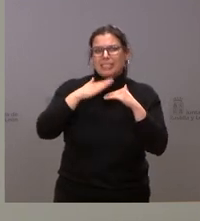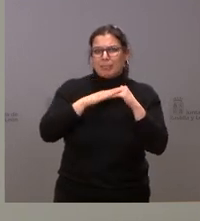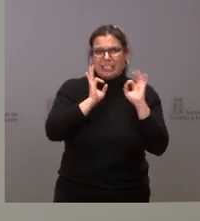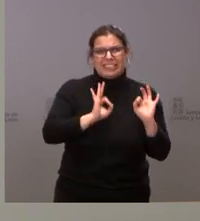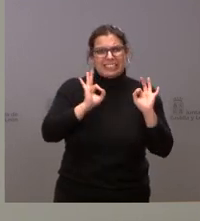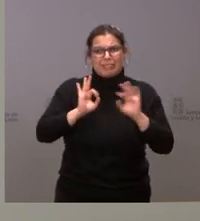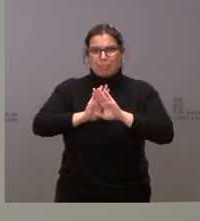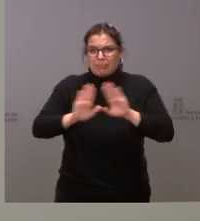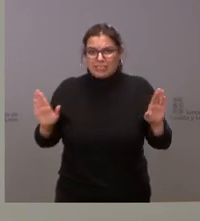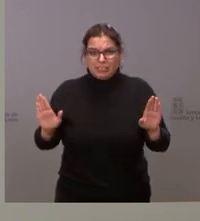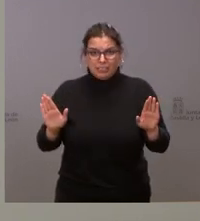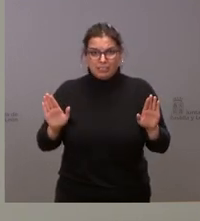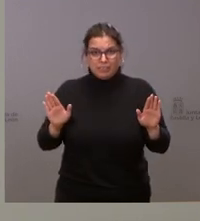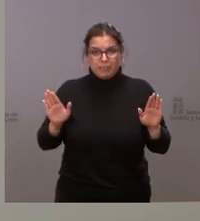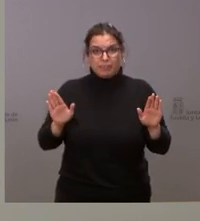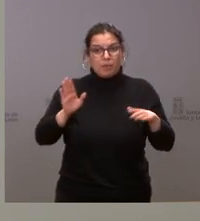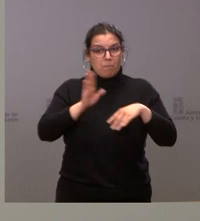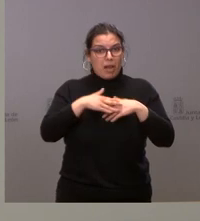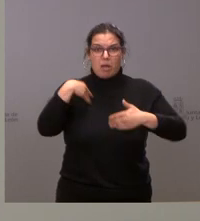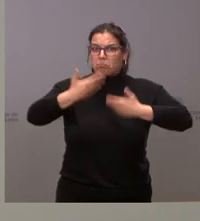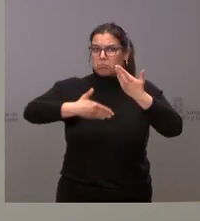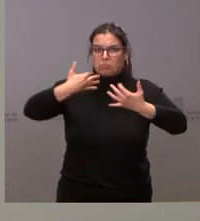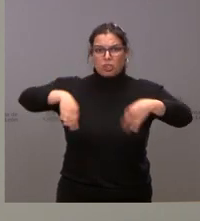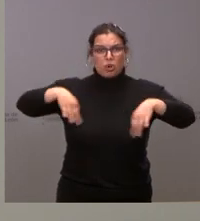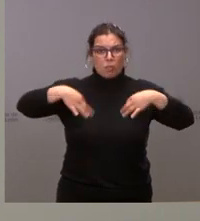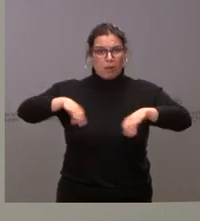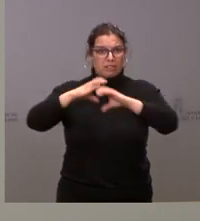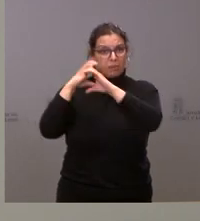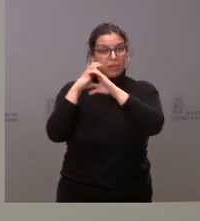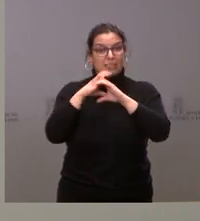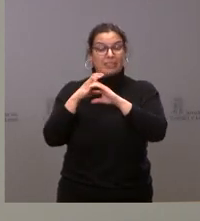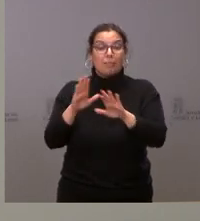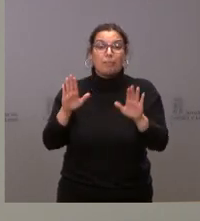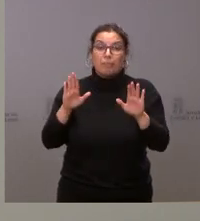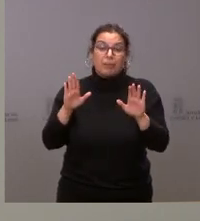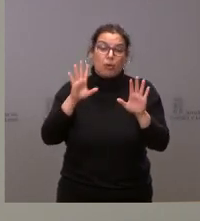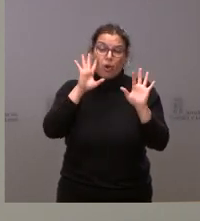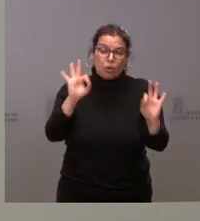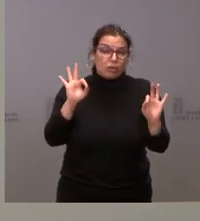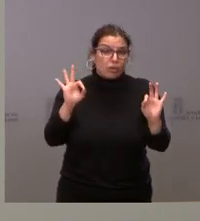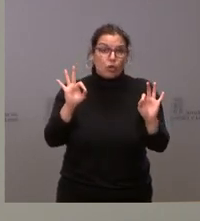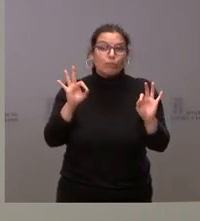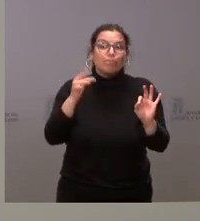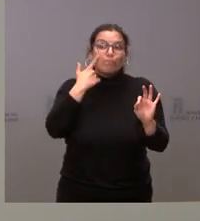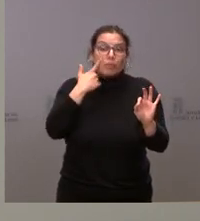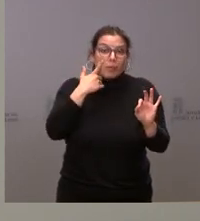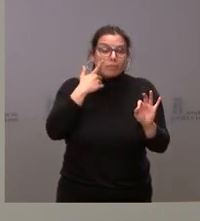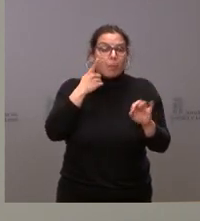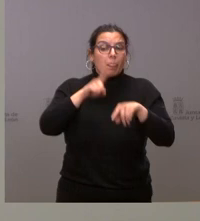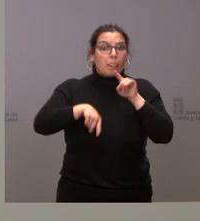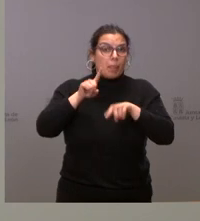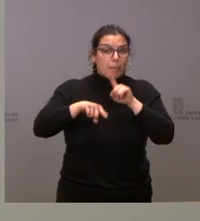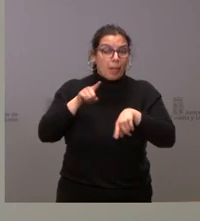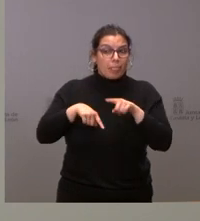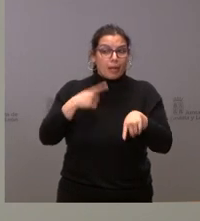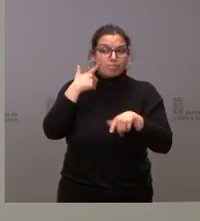para el normal desarrollo de las mismas, pero naturalmente habrá que seguir muy de cerca tanto